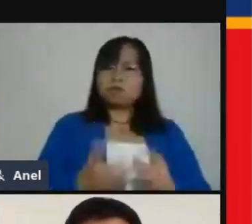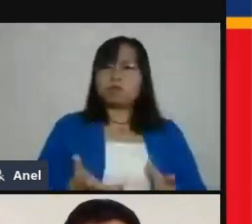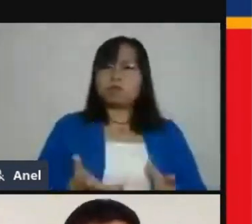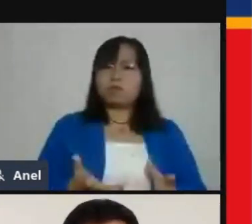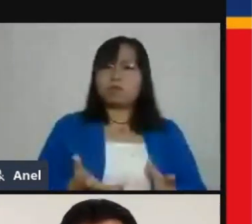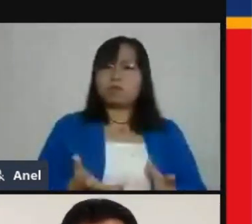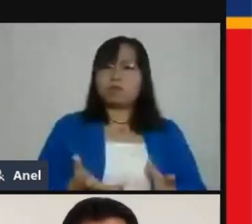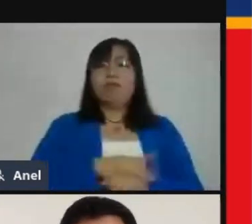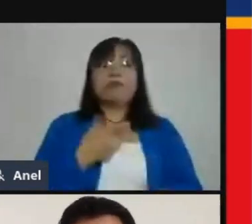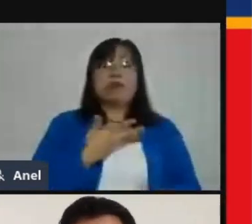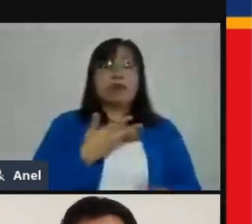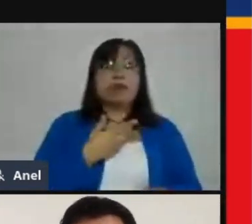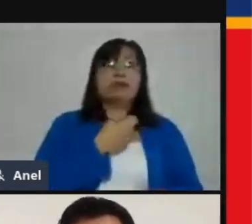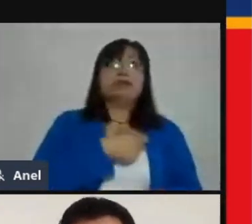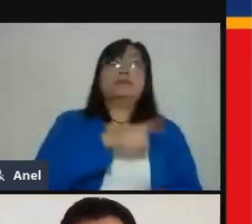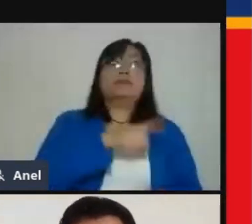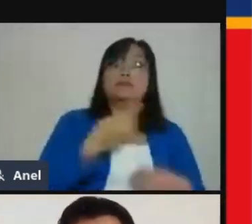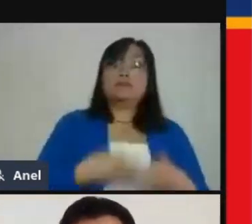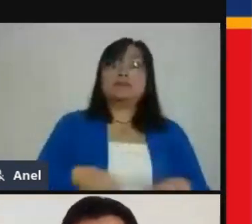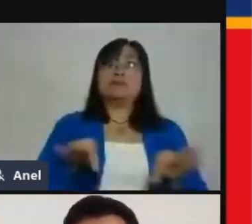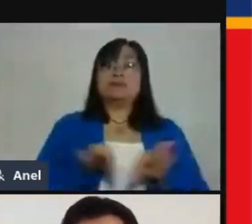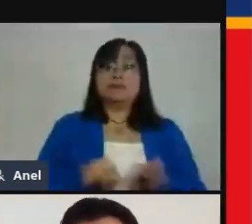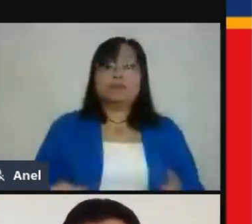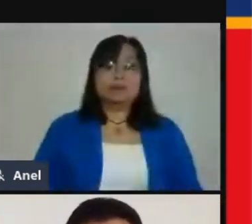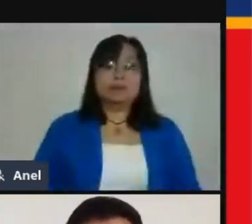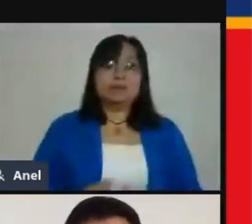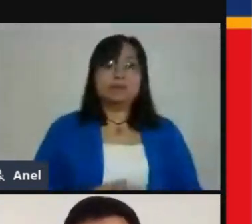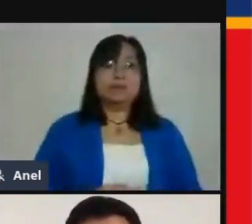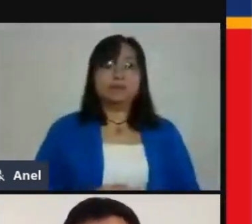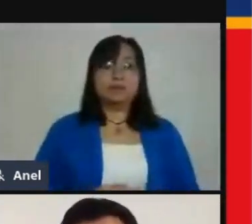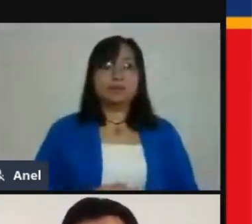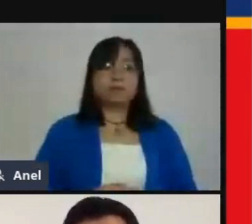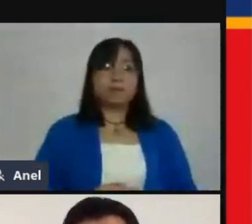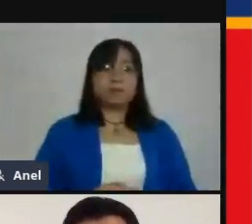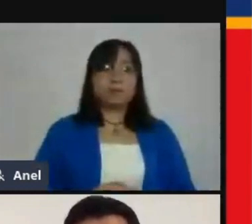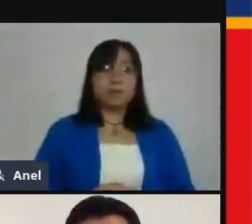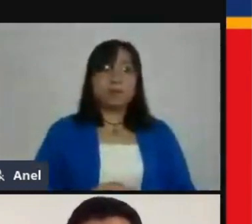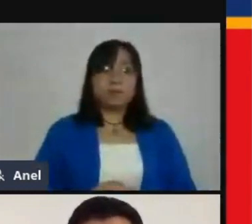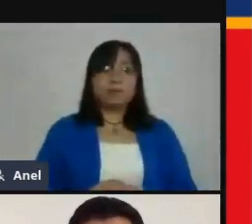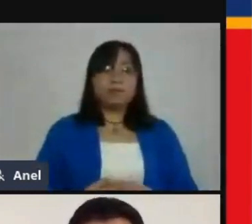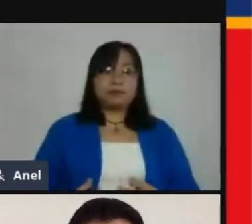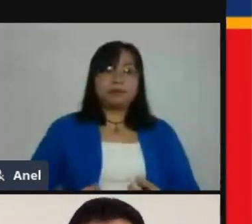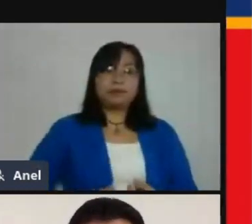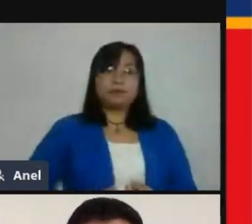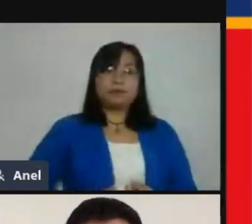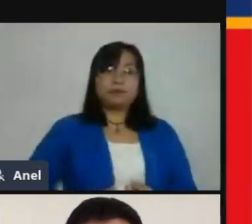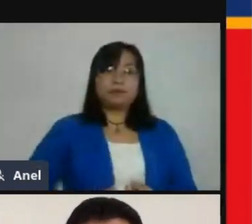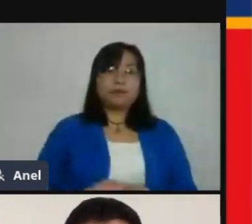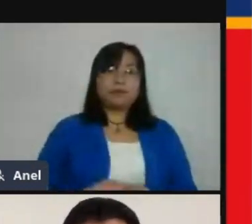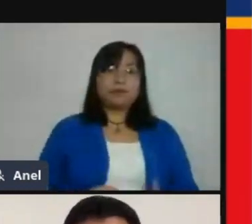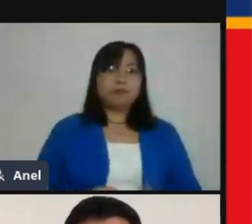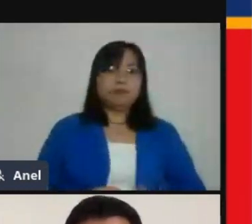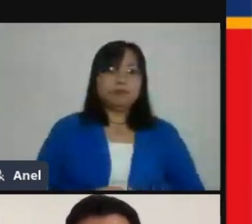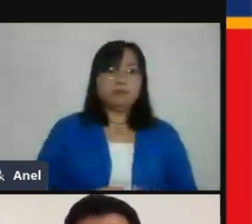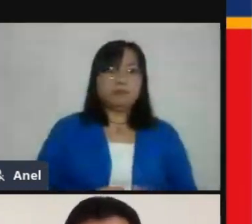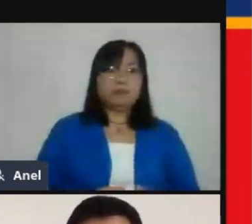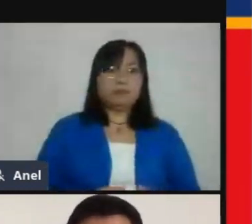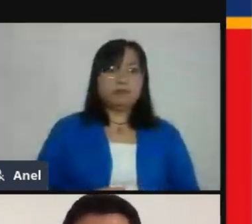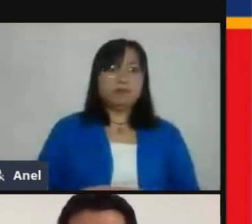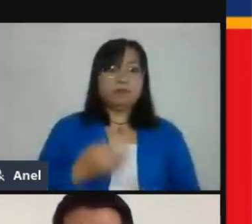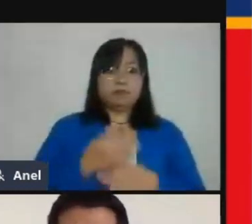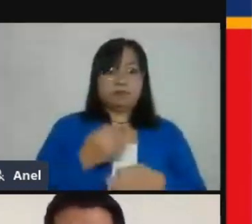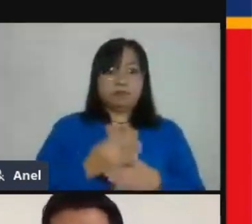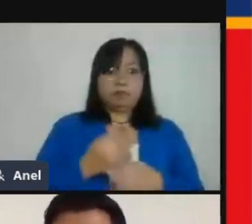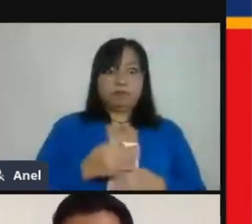Yo creo que, insisto en el tema, es la parte mucho, es la parte más importante en la que debemos de tener ahorita al poco,